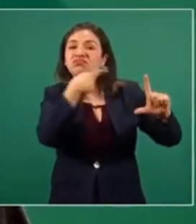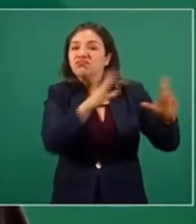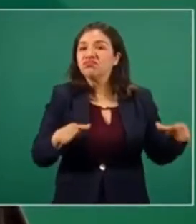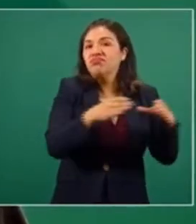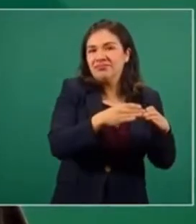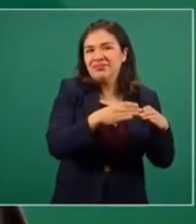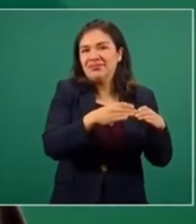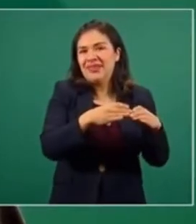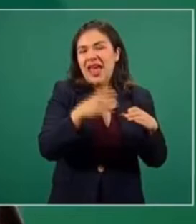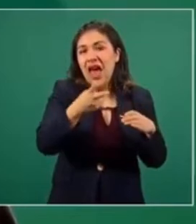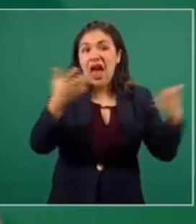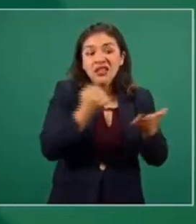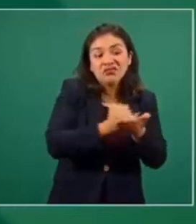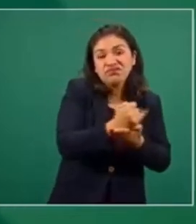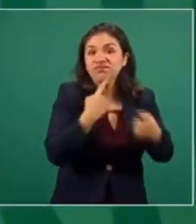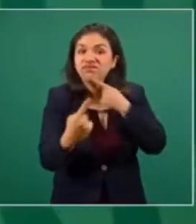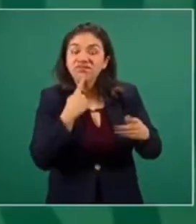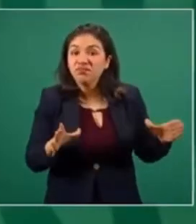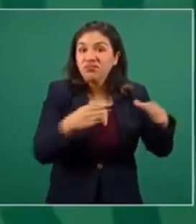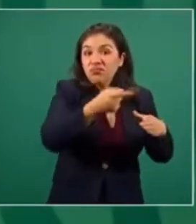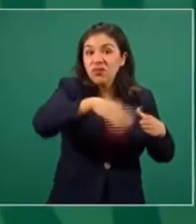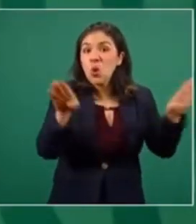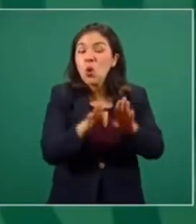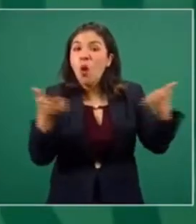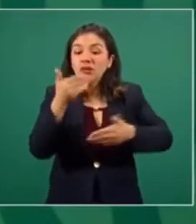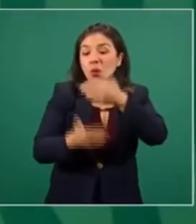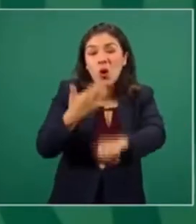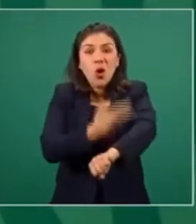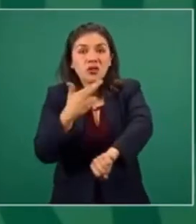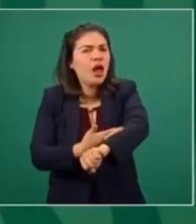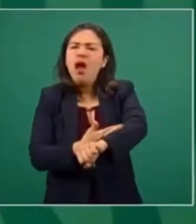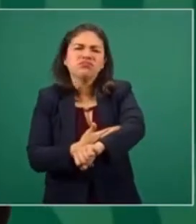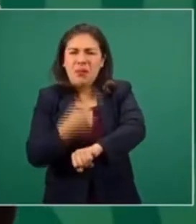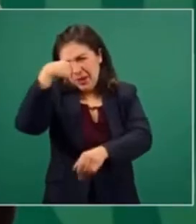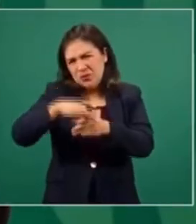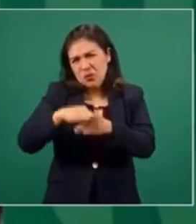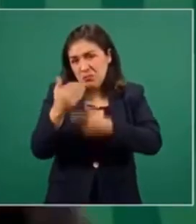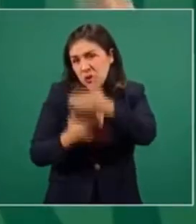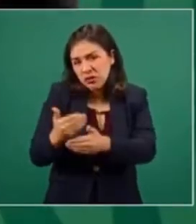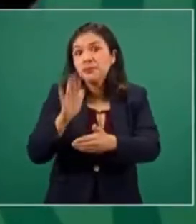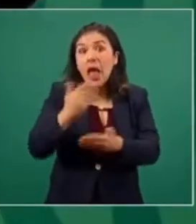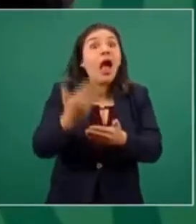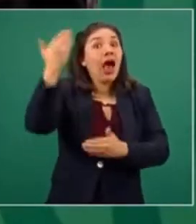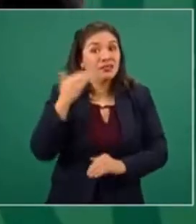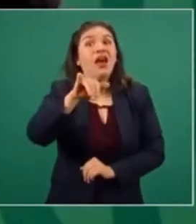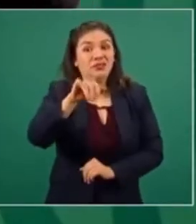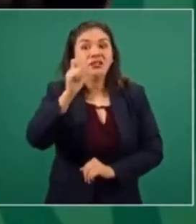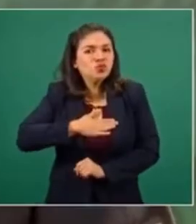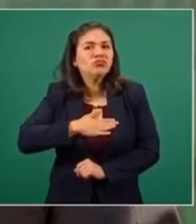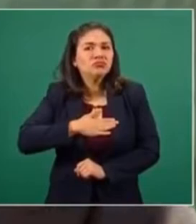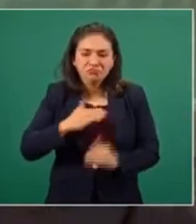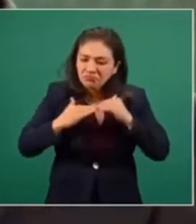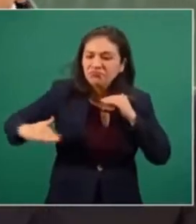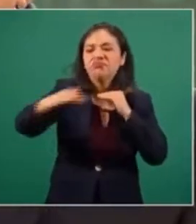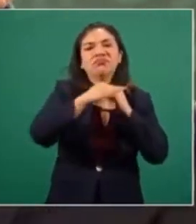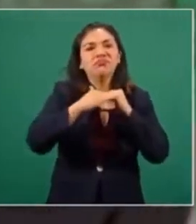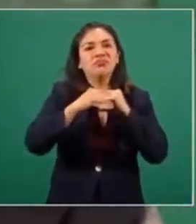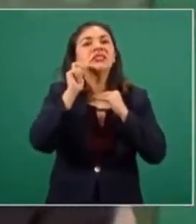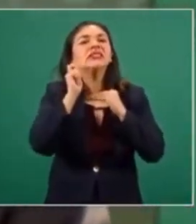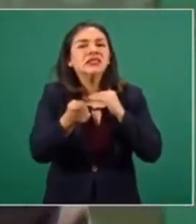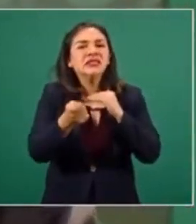los que determinan, los que definen un proceso electoral. Antes era la cúpula. Vemos,